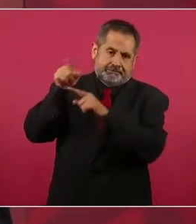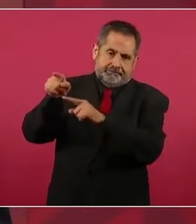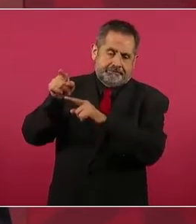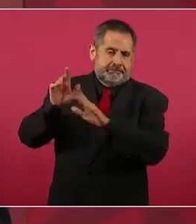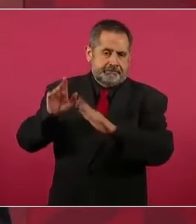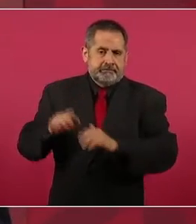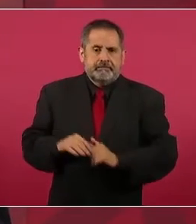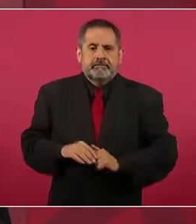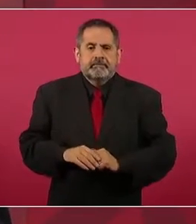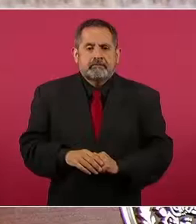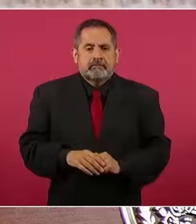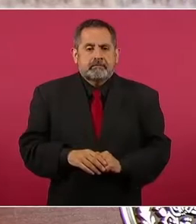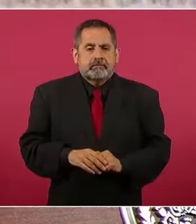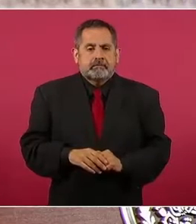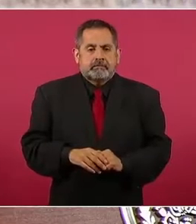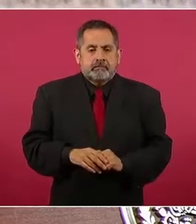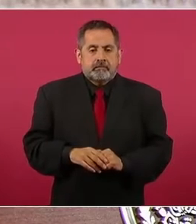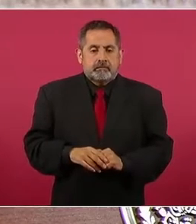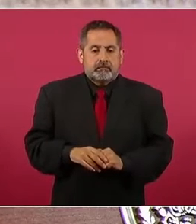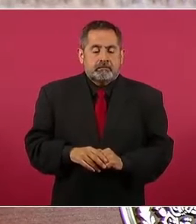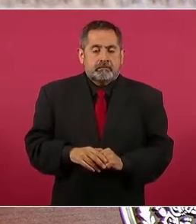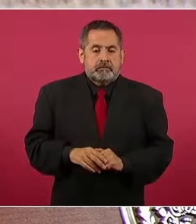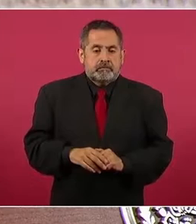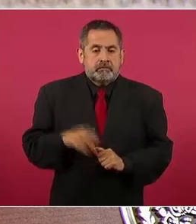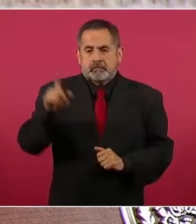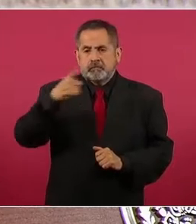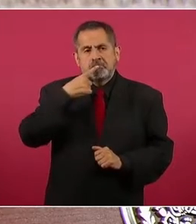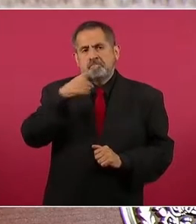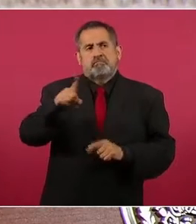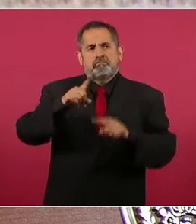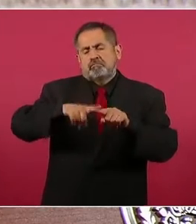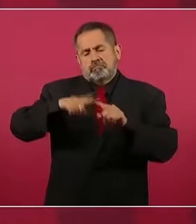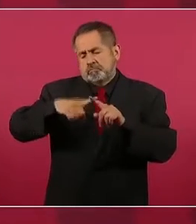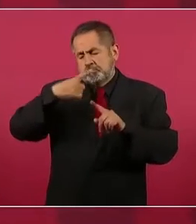es una denuncia.